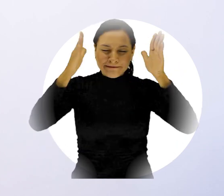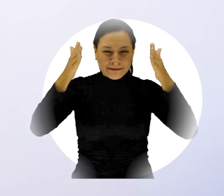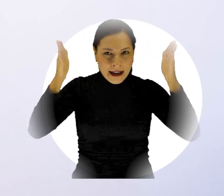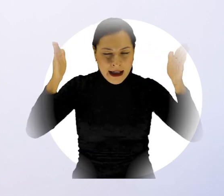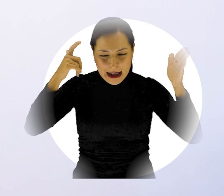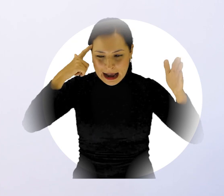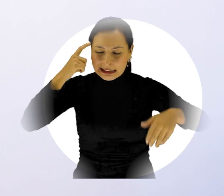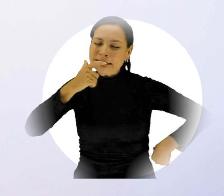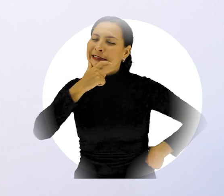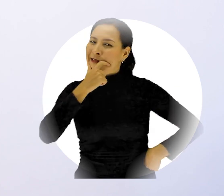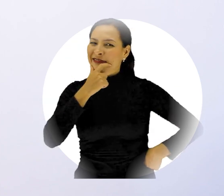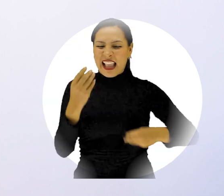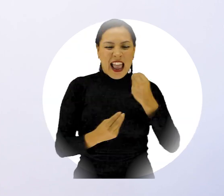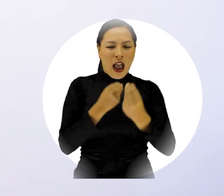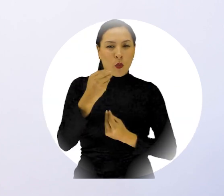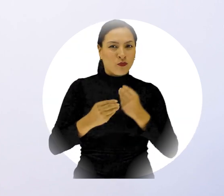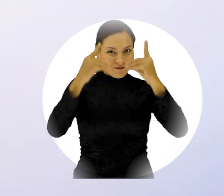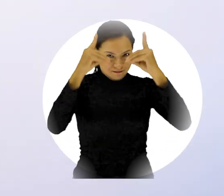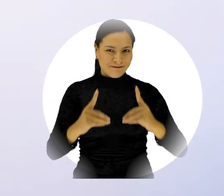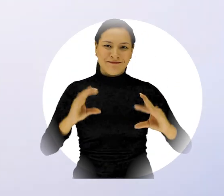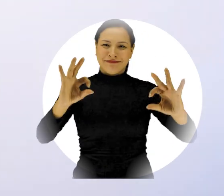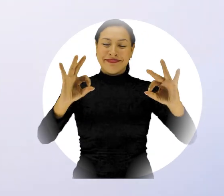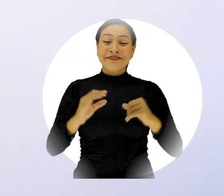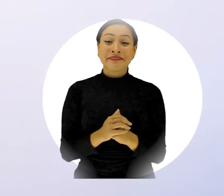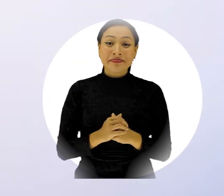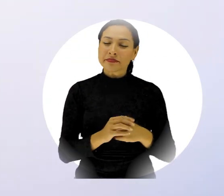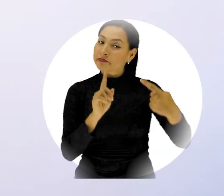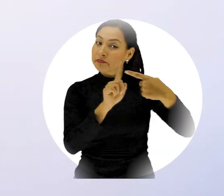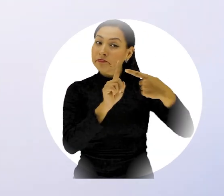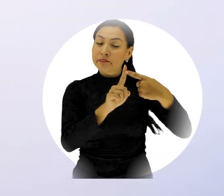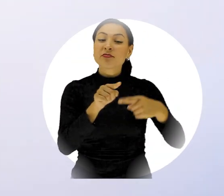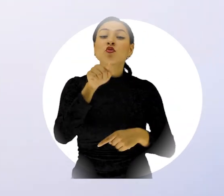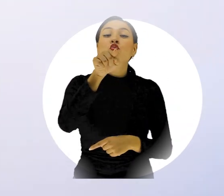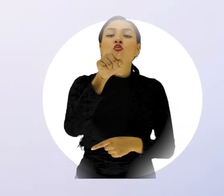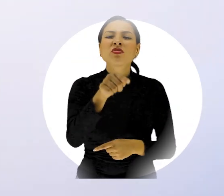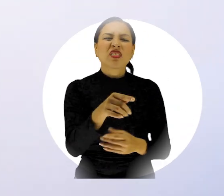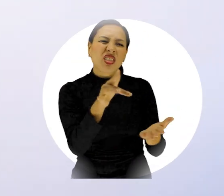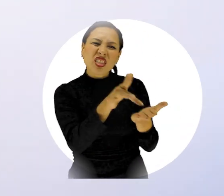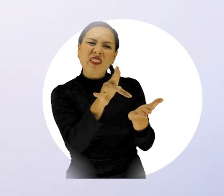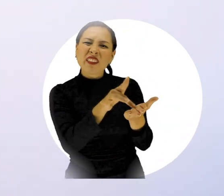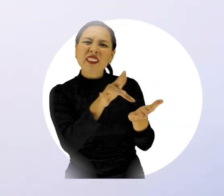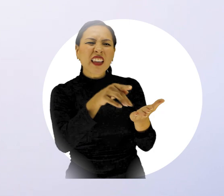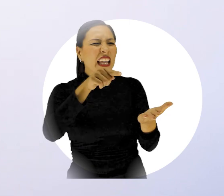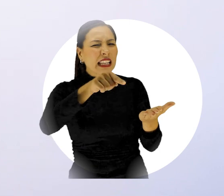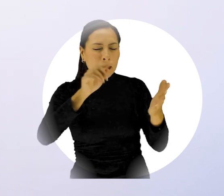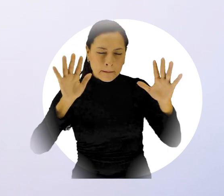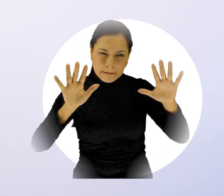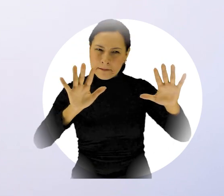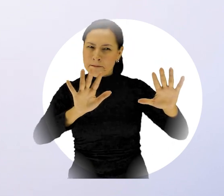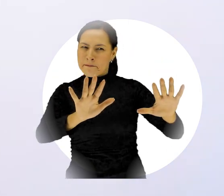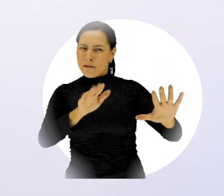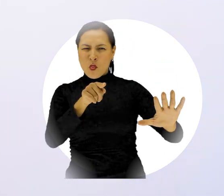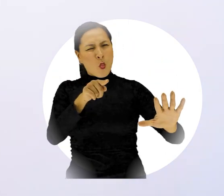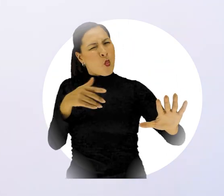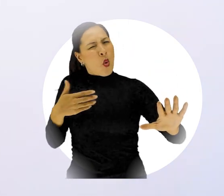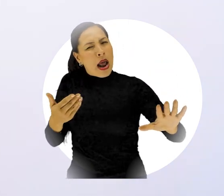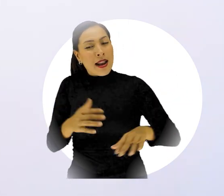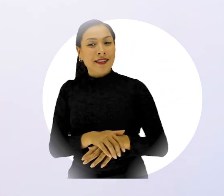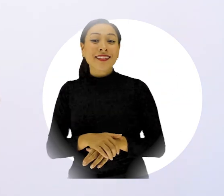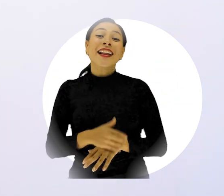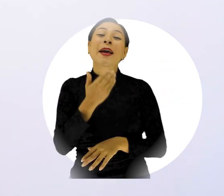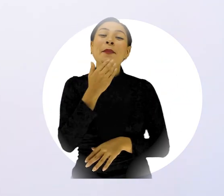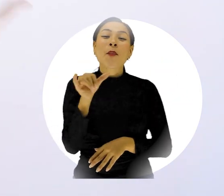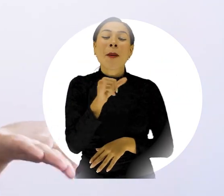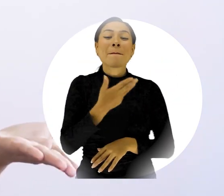la mejor decisión para tu futuro financiero. Primero, descubre el panorama de tu deuda. Así como cuando nuestra mamá nos dice, Por favor,